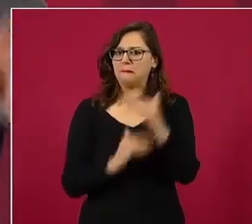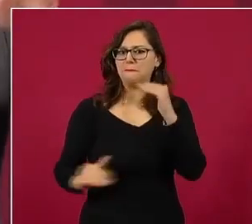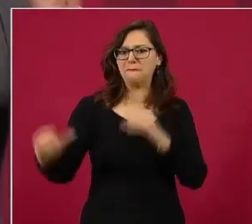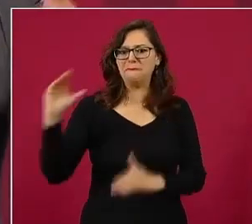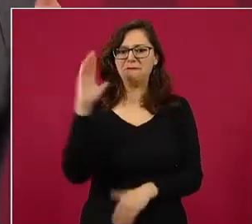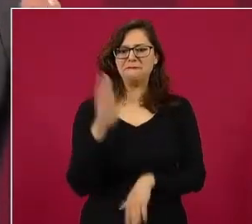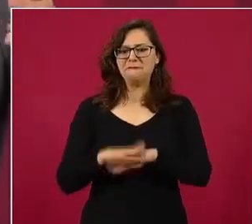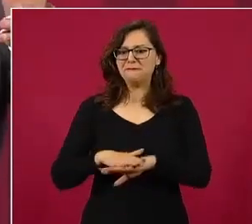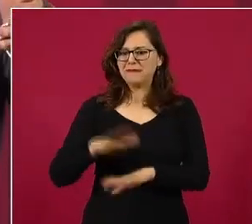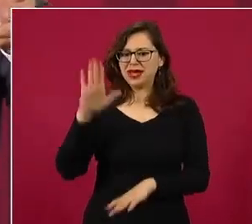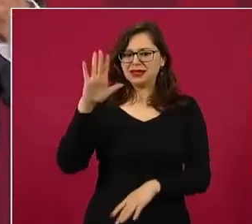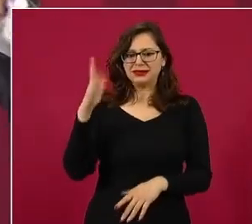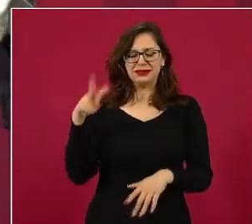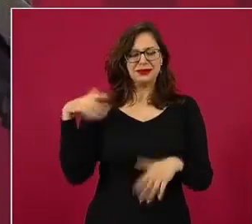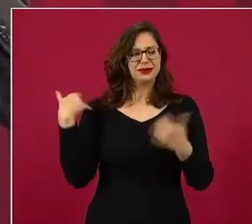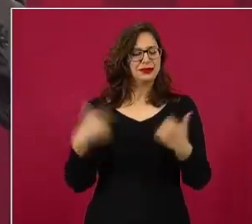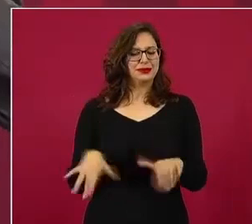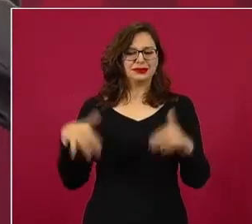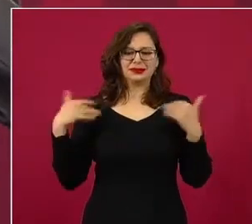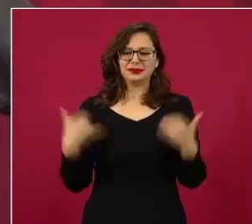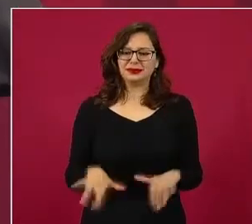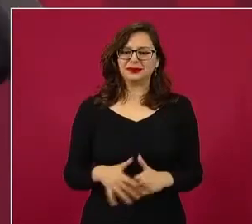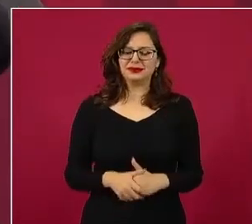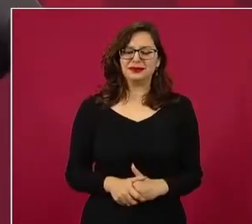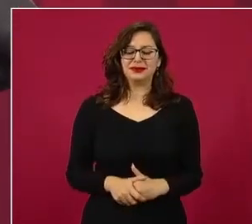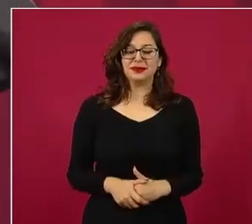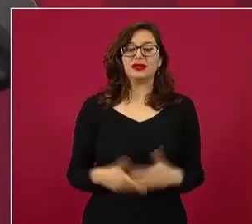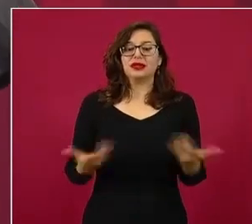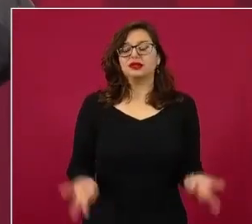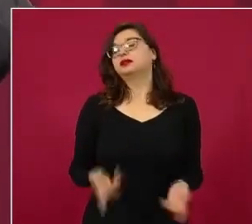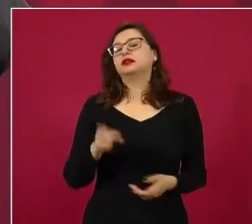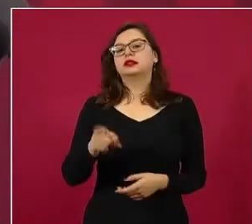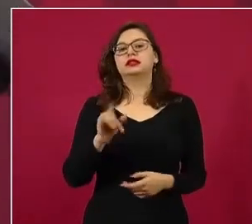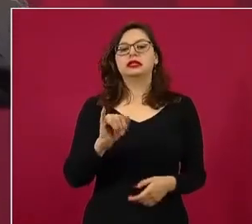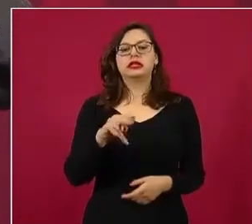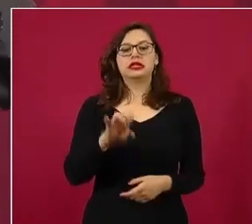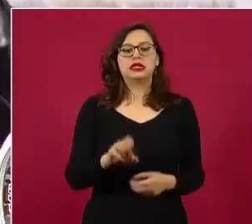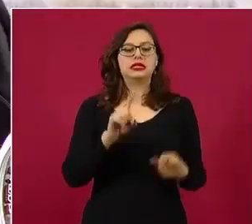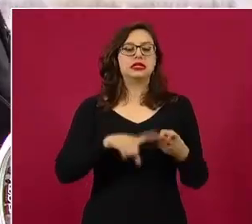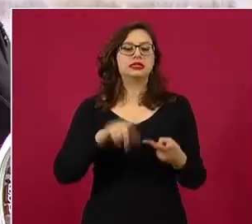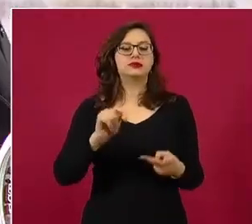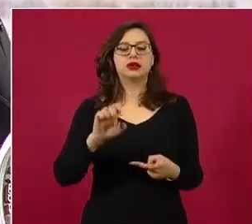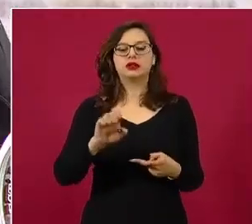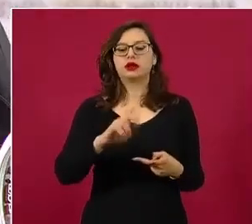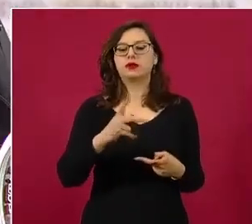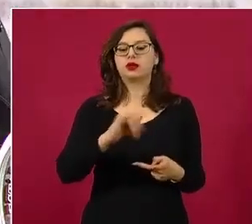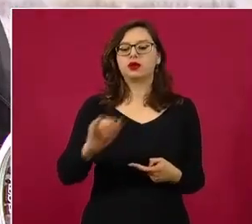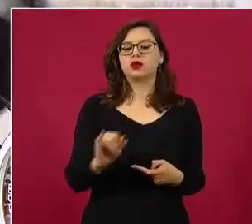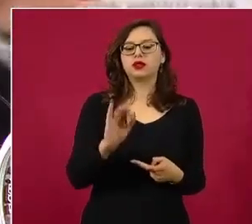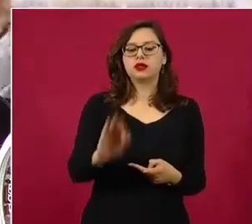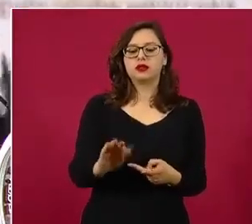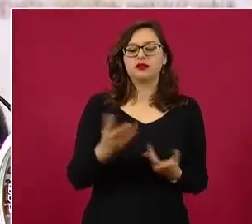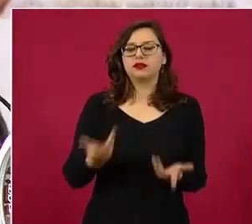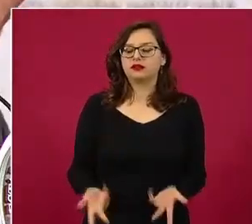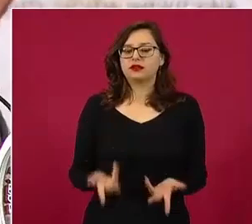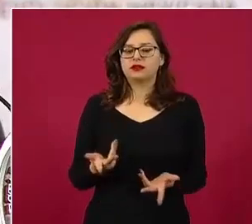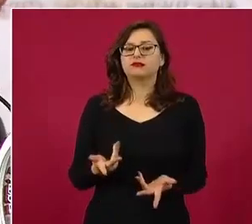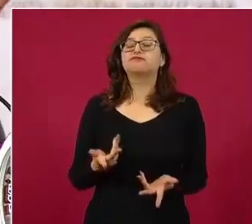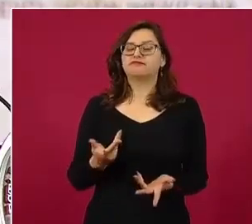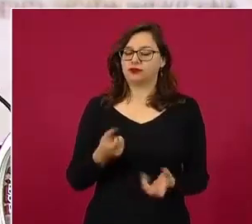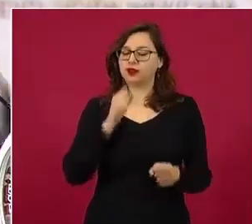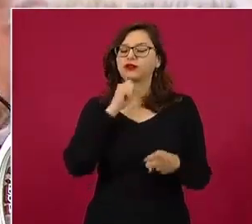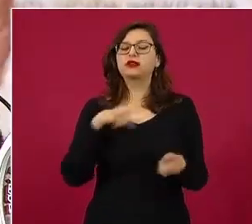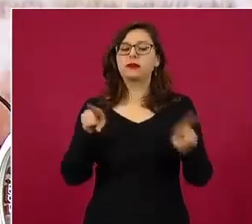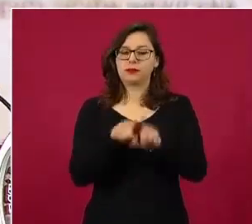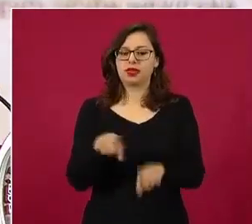Y esto es el Instituto Electoral y es el Tribunal Electoral. Entonces, eso sí va.